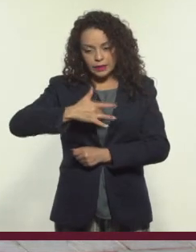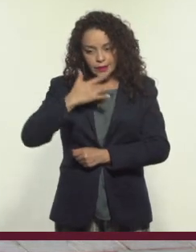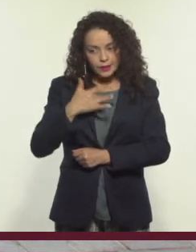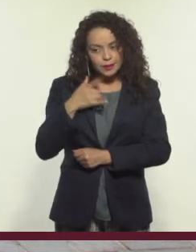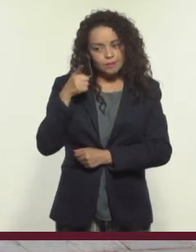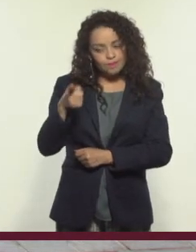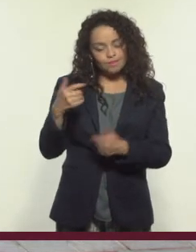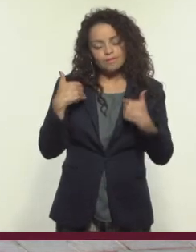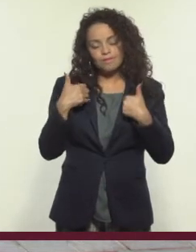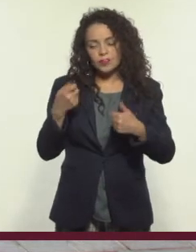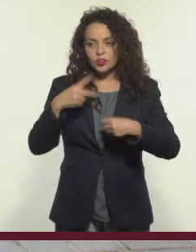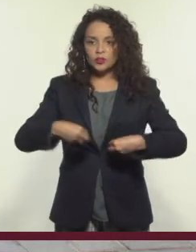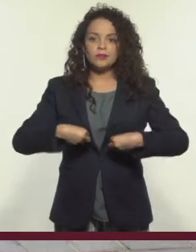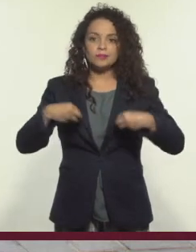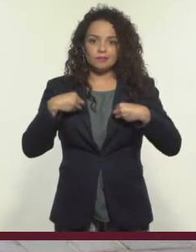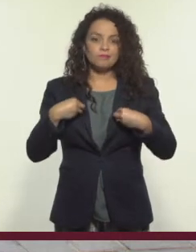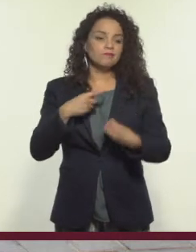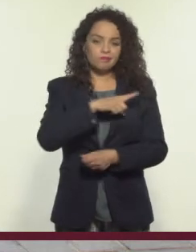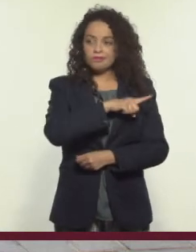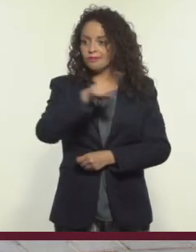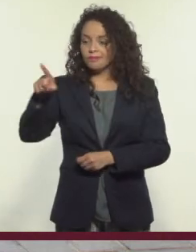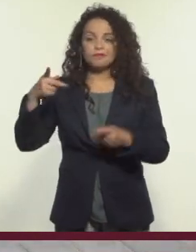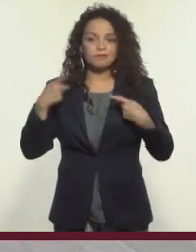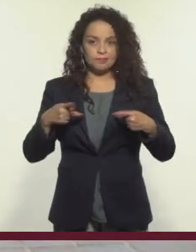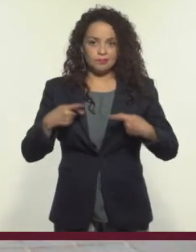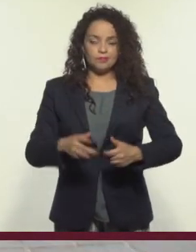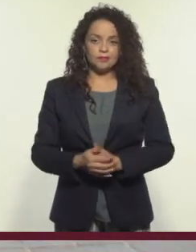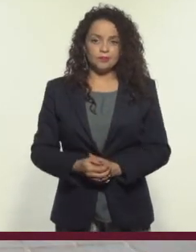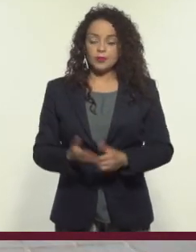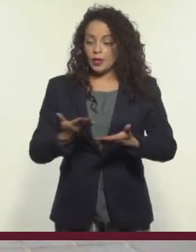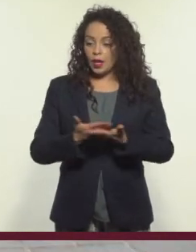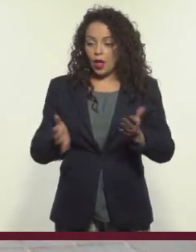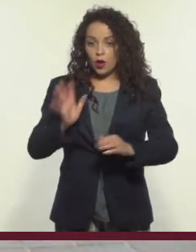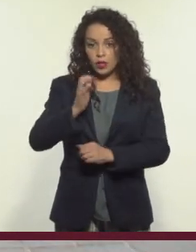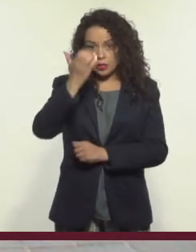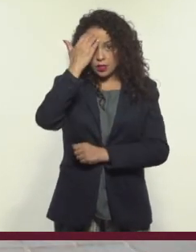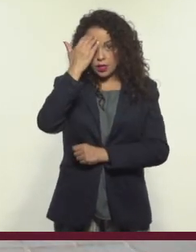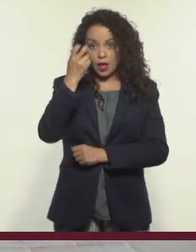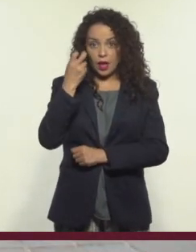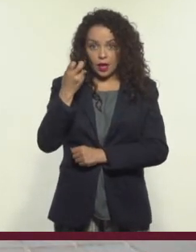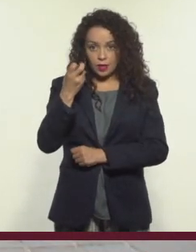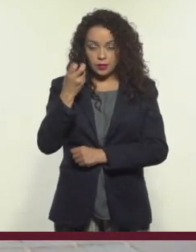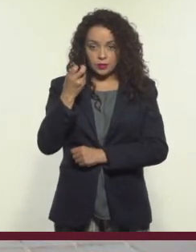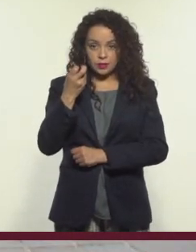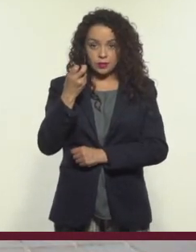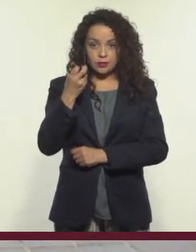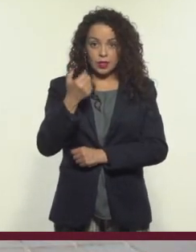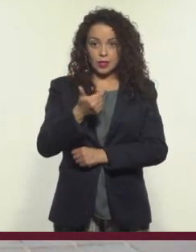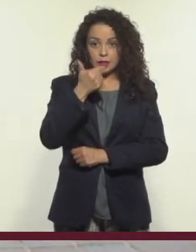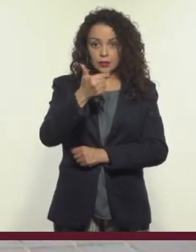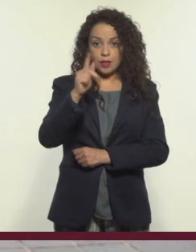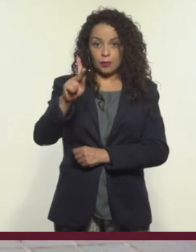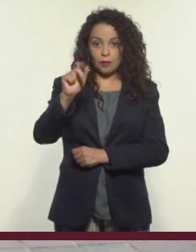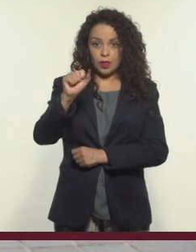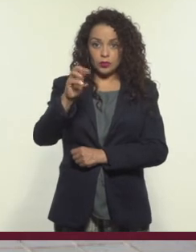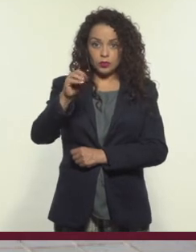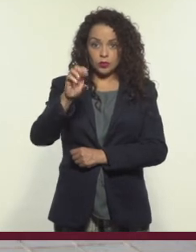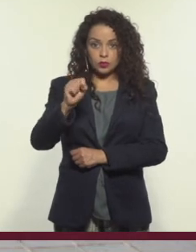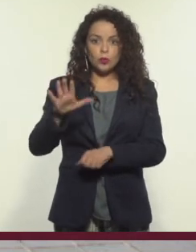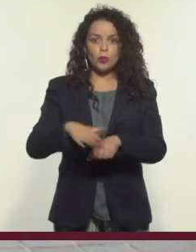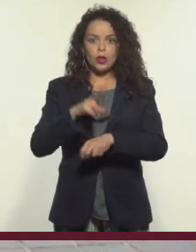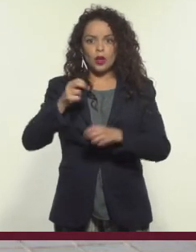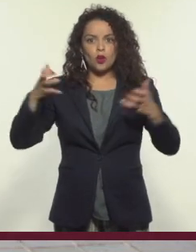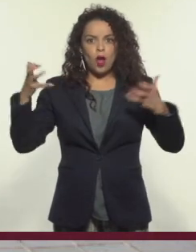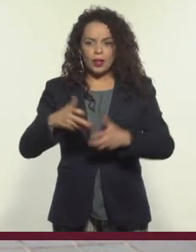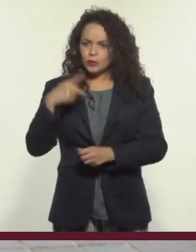más empáticos y comprensivos con los demás. Y bueno, ahora que conocemos los pasos para crear nuestra propia biblioteca humana,